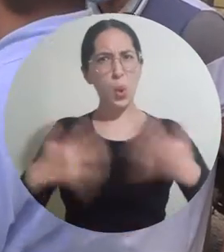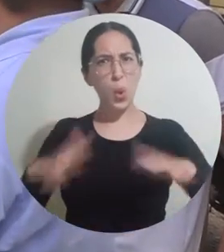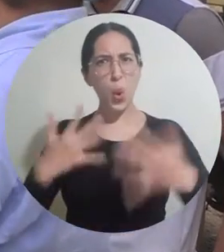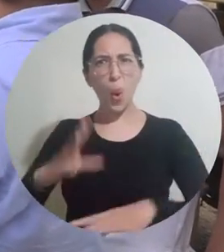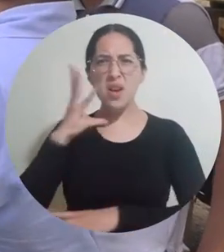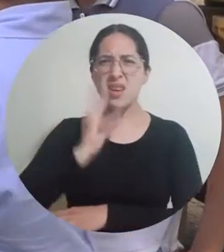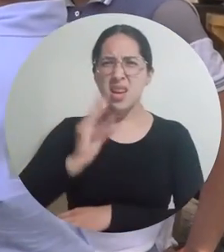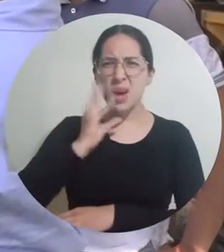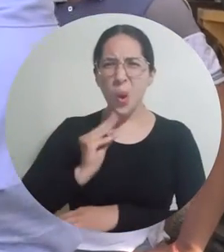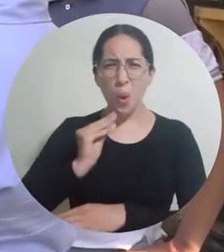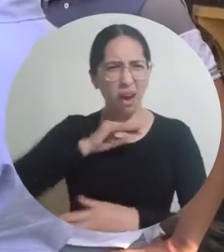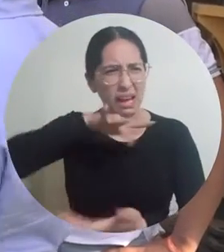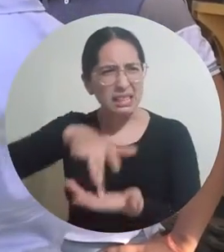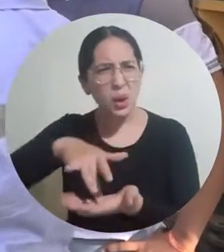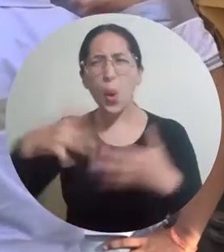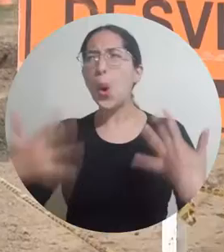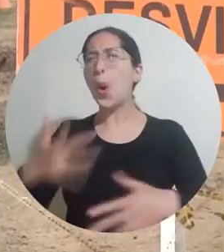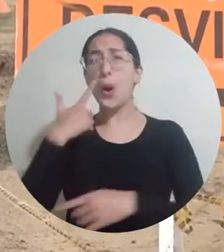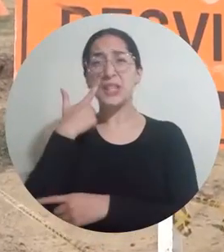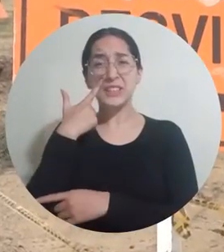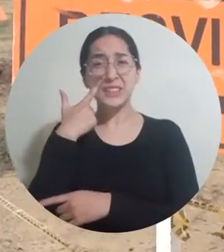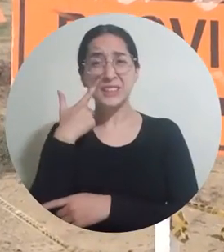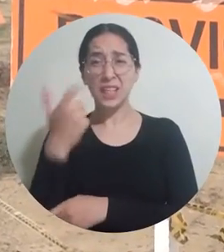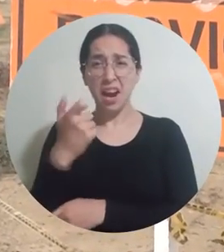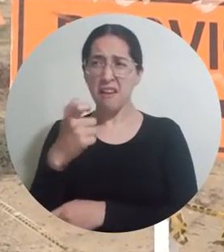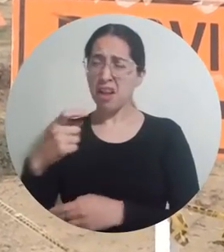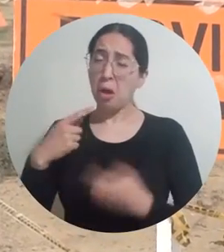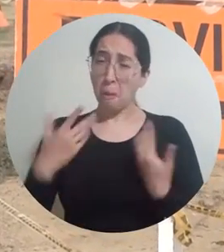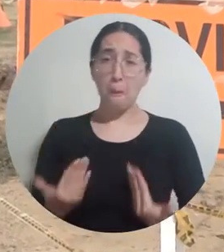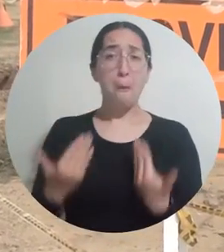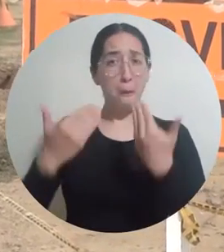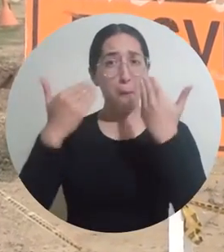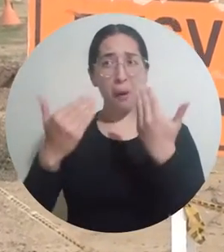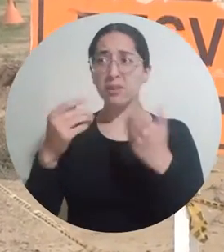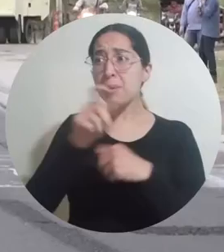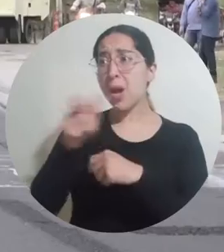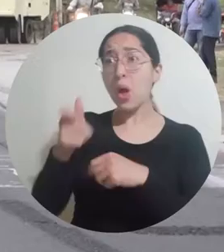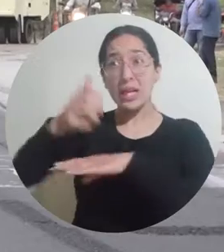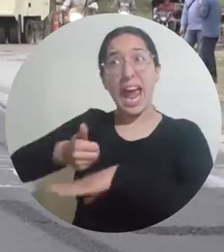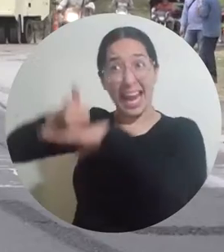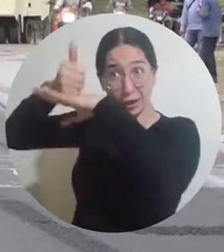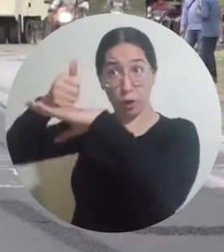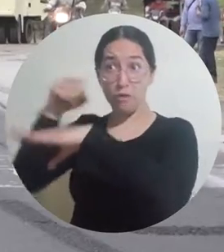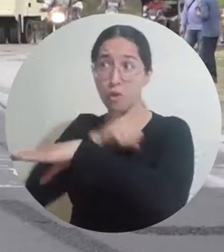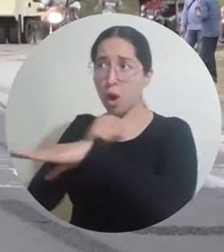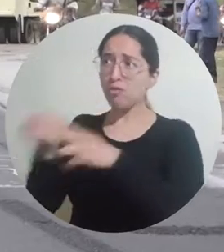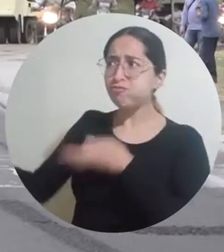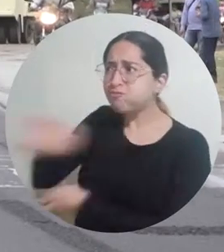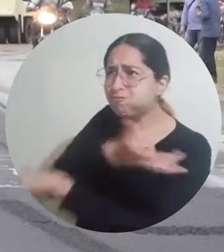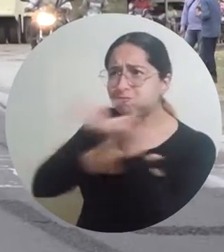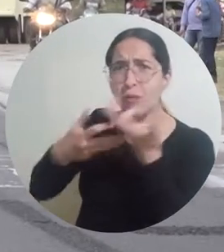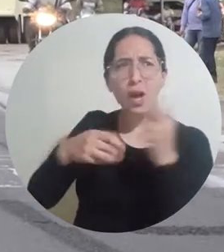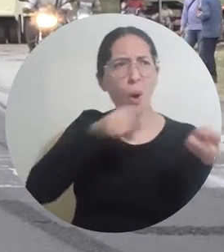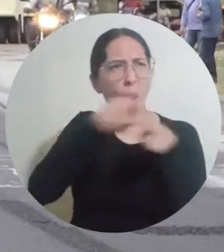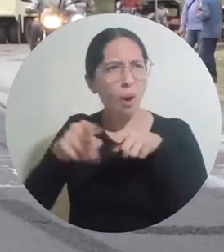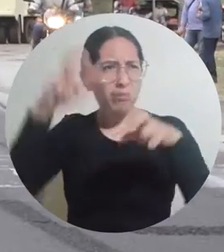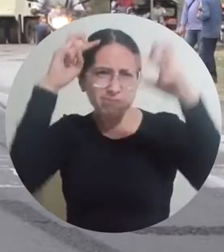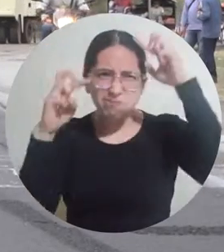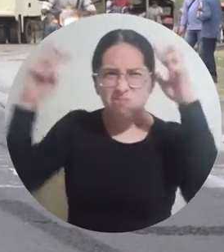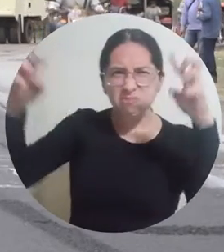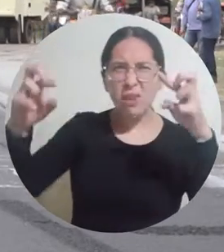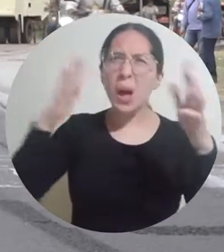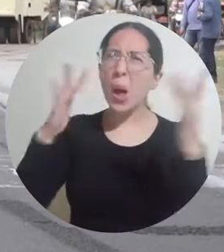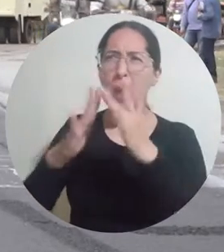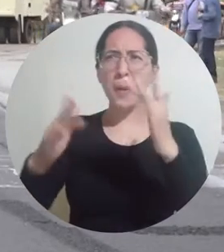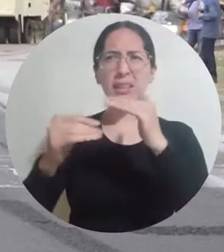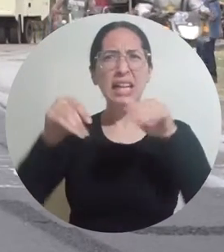Una experiencia muy chévere, espectacular, muy enriquecedora, compartiendo con el rector, con los distintos conocedores